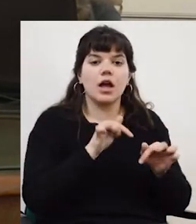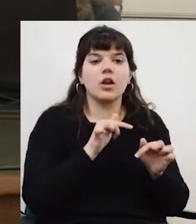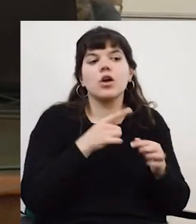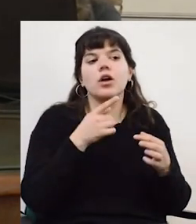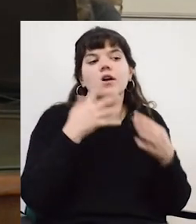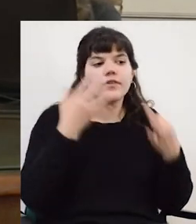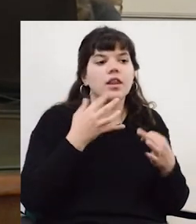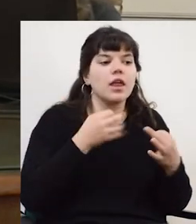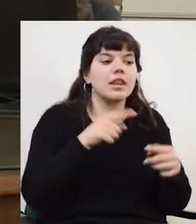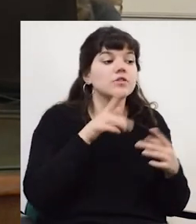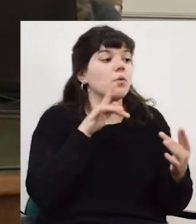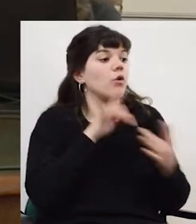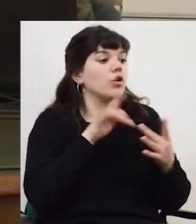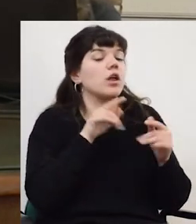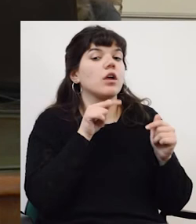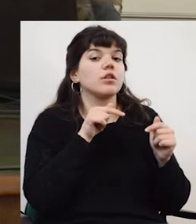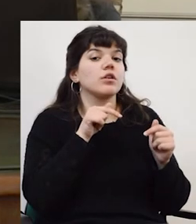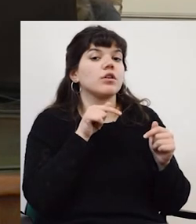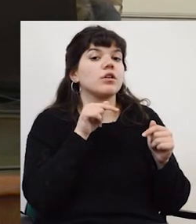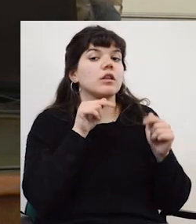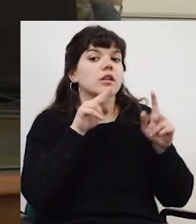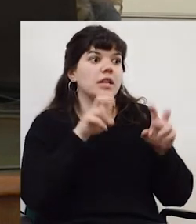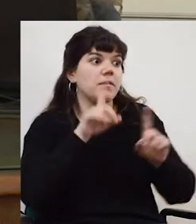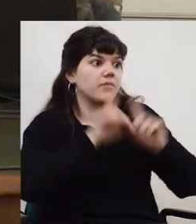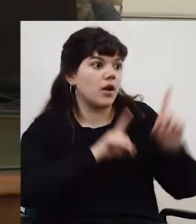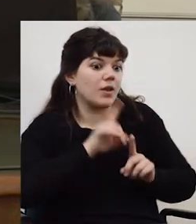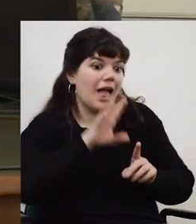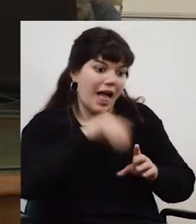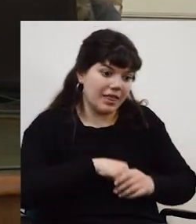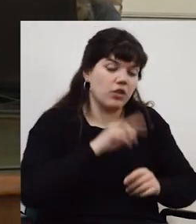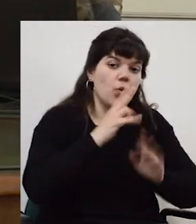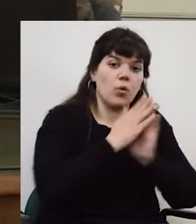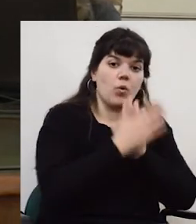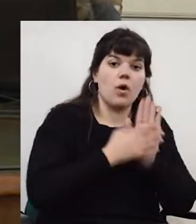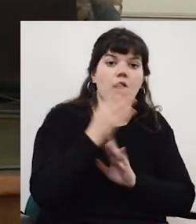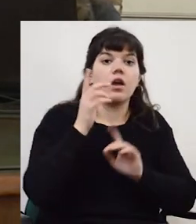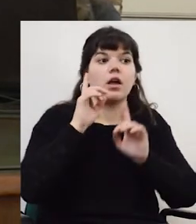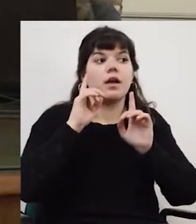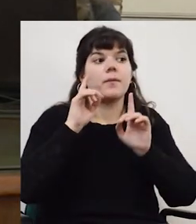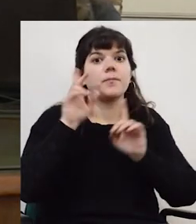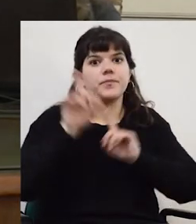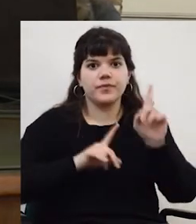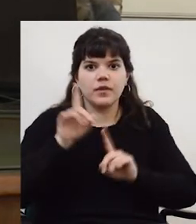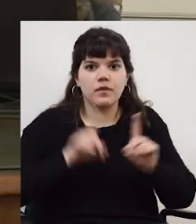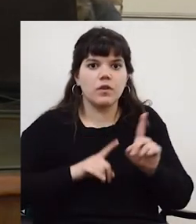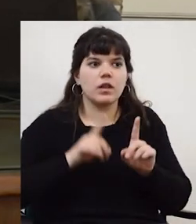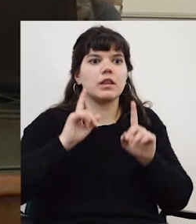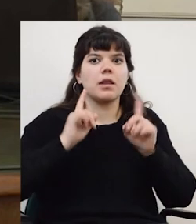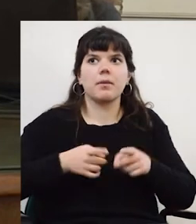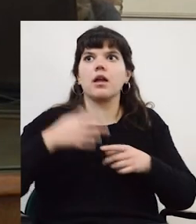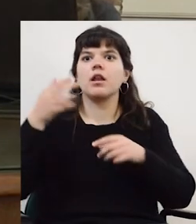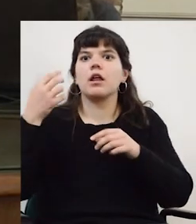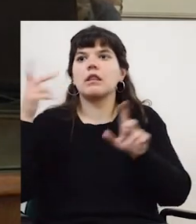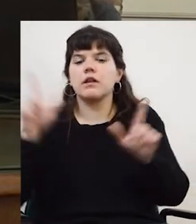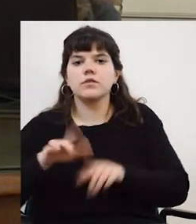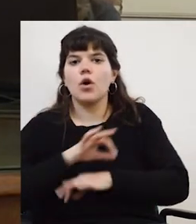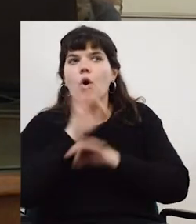definitiva la conexión de la universidad a la interna la conexión de la universidad con el medio y la conexión